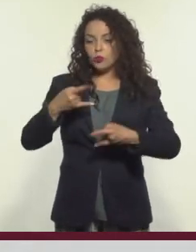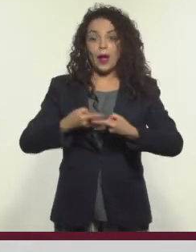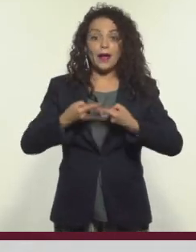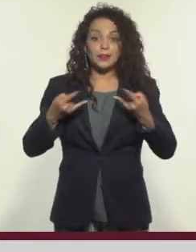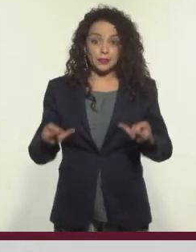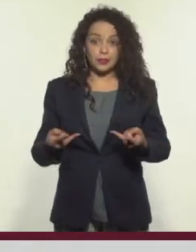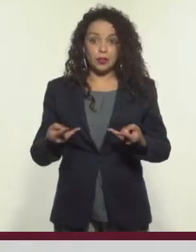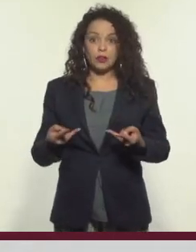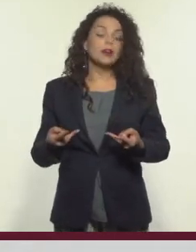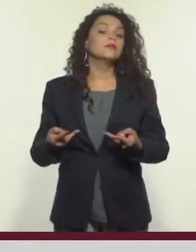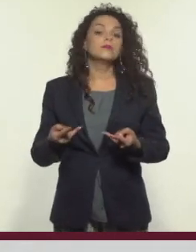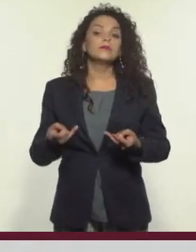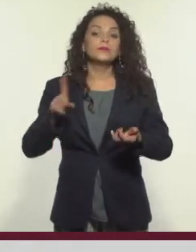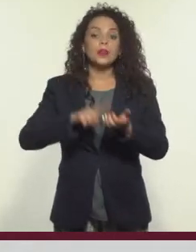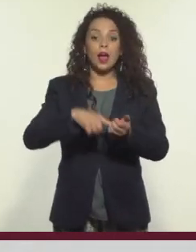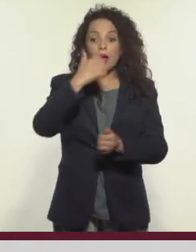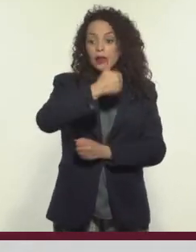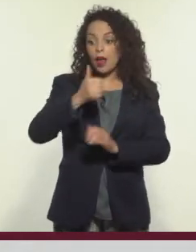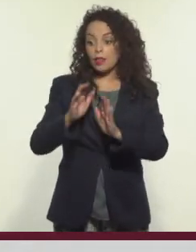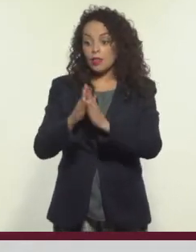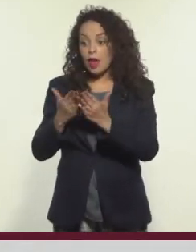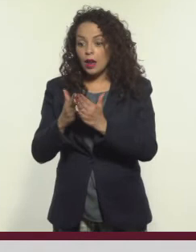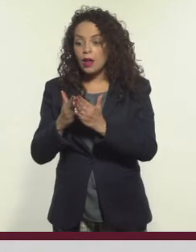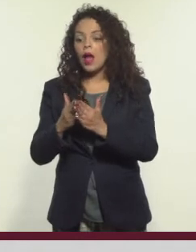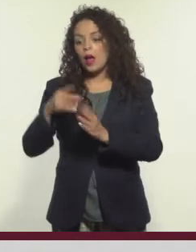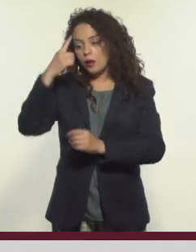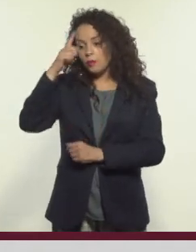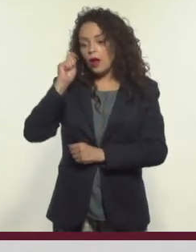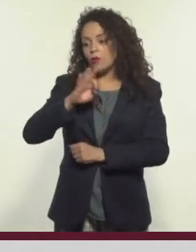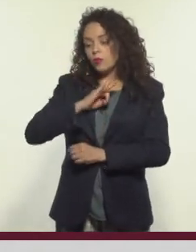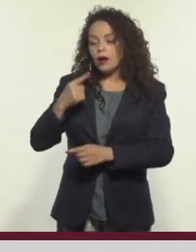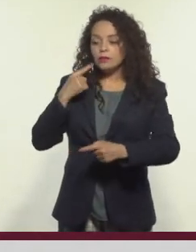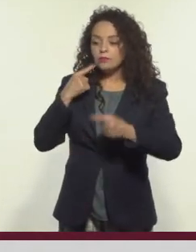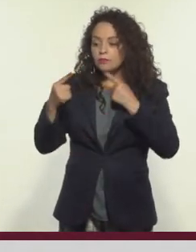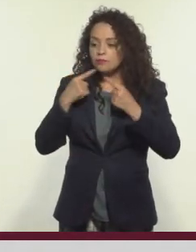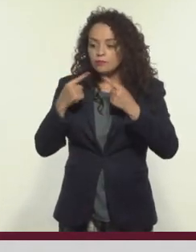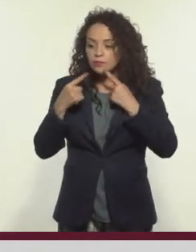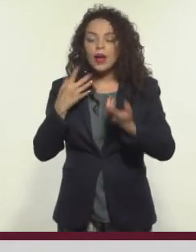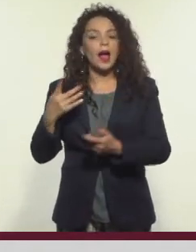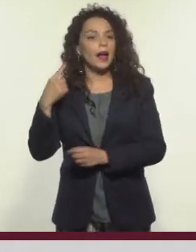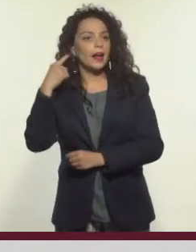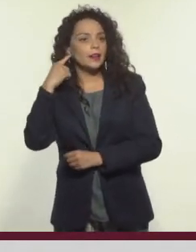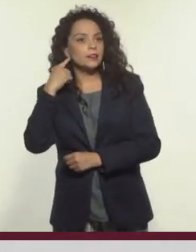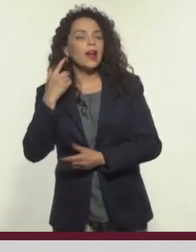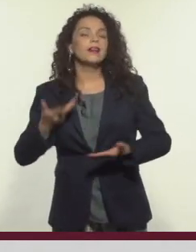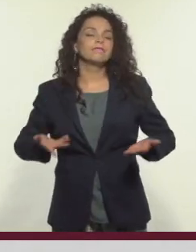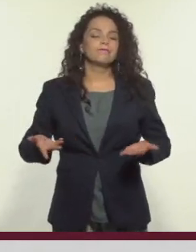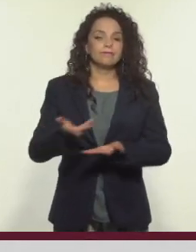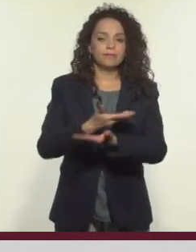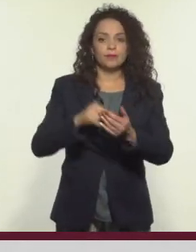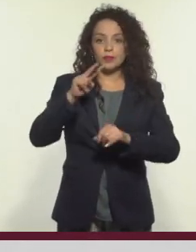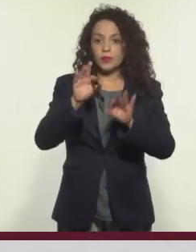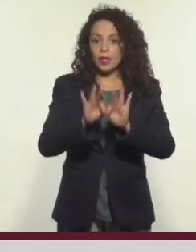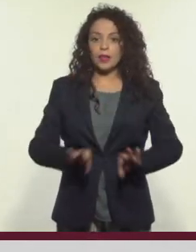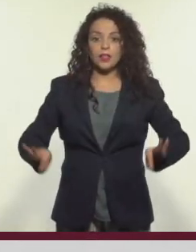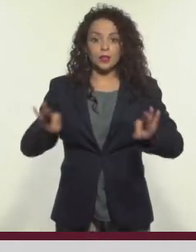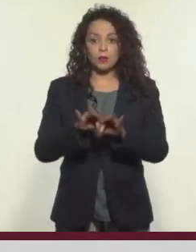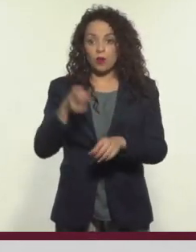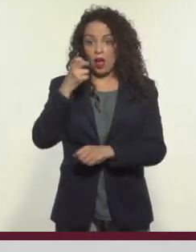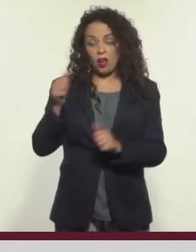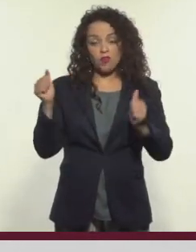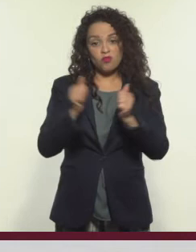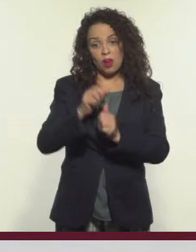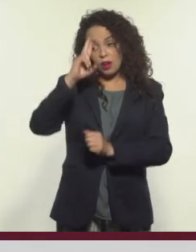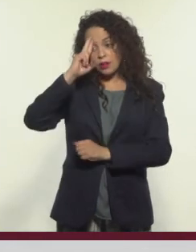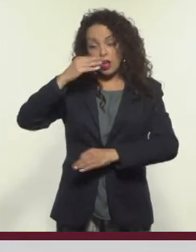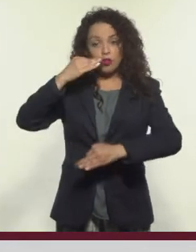historia y se puede ambientar la estación de cada libro para crear un ambiente de diálogo y escucha. Y es que es súper importante mantener un